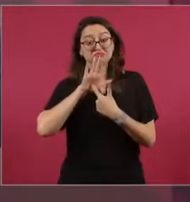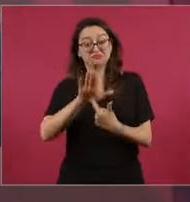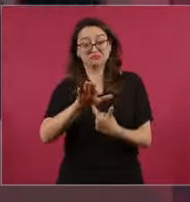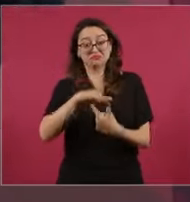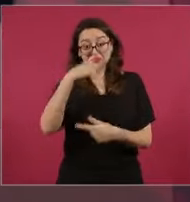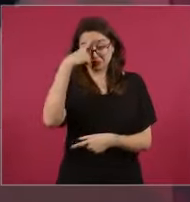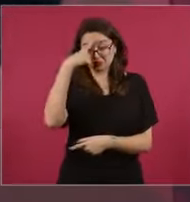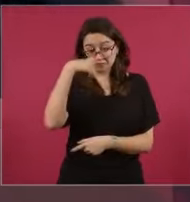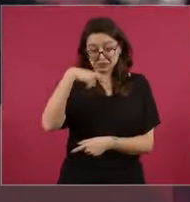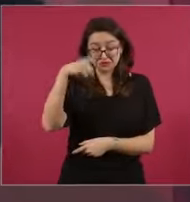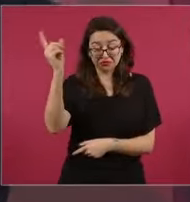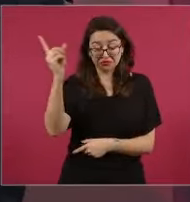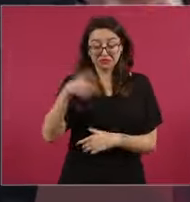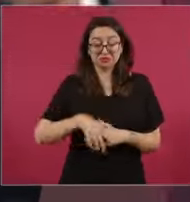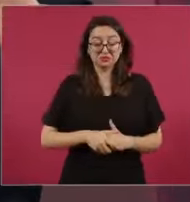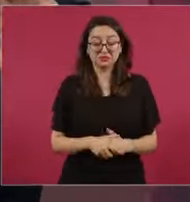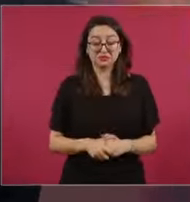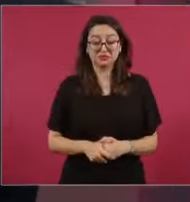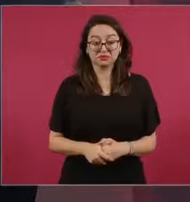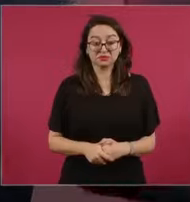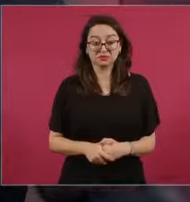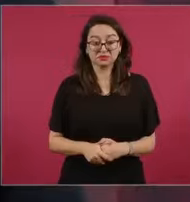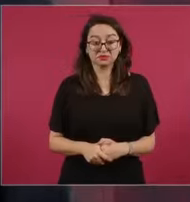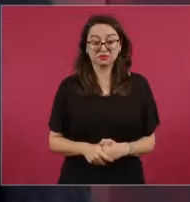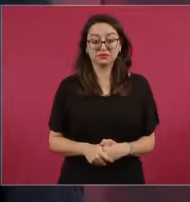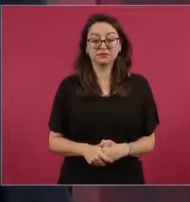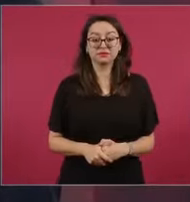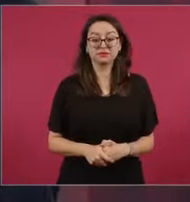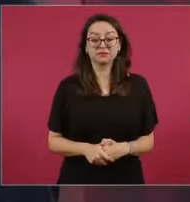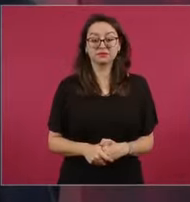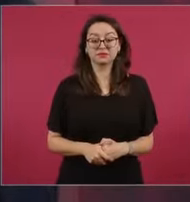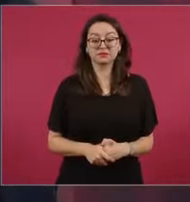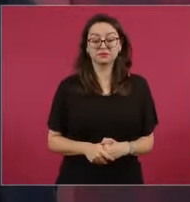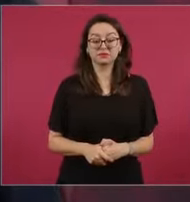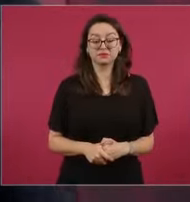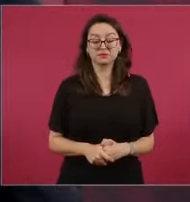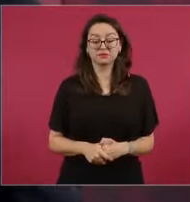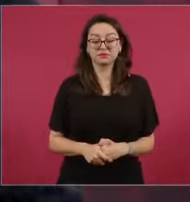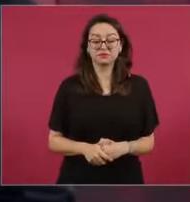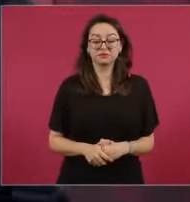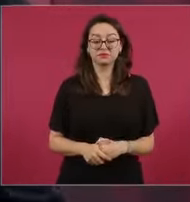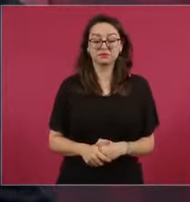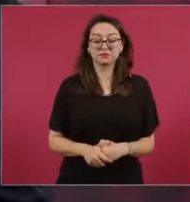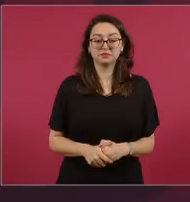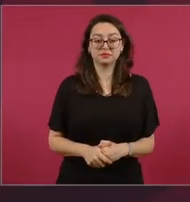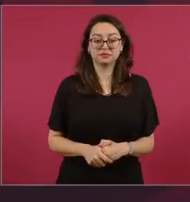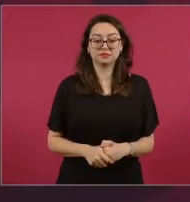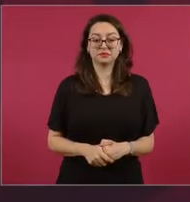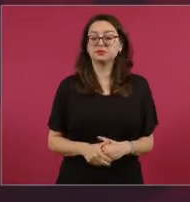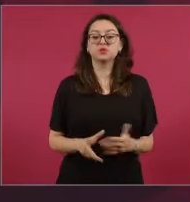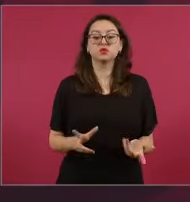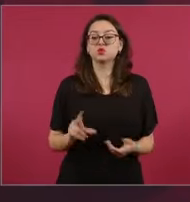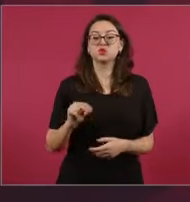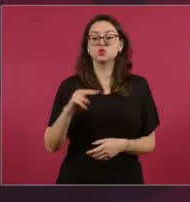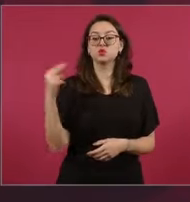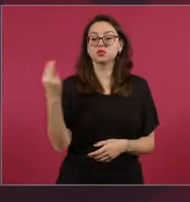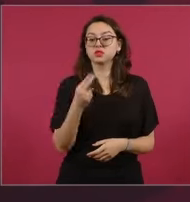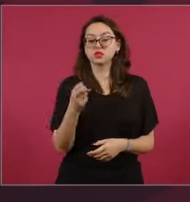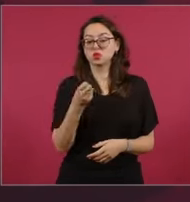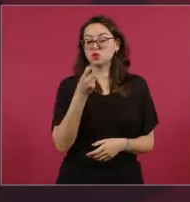No hace falta escribir dos, tres tomos